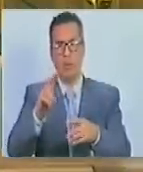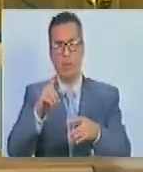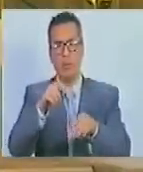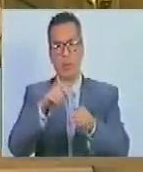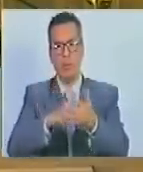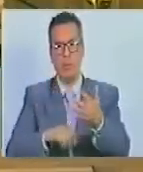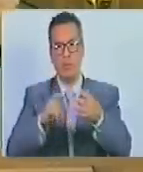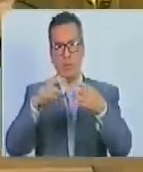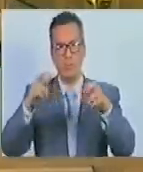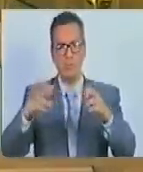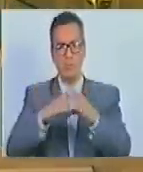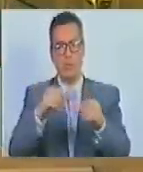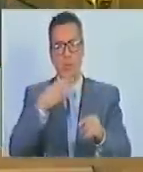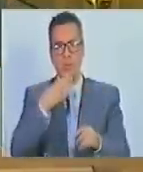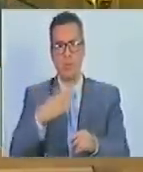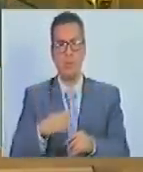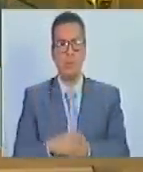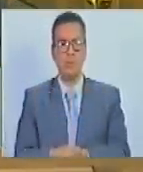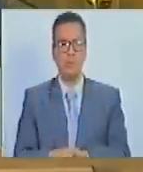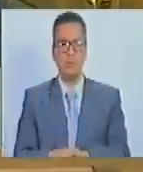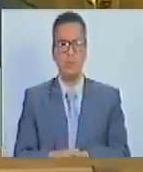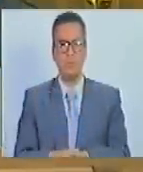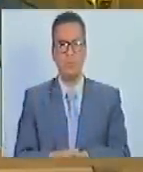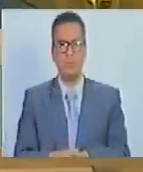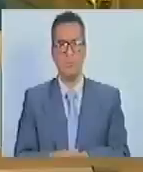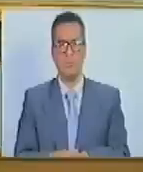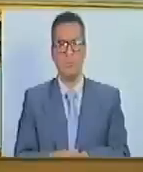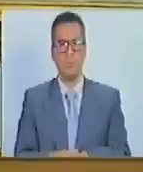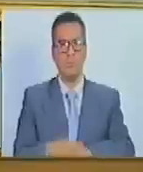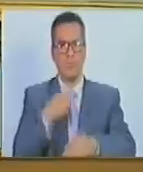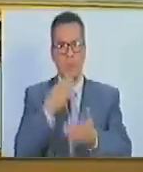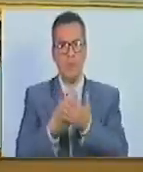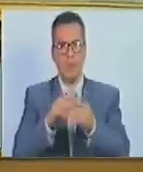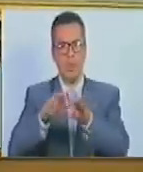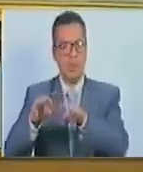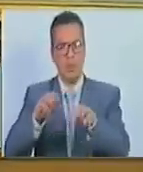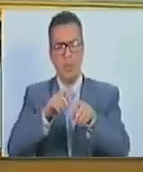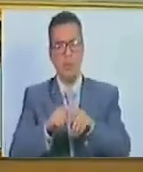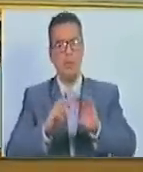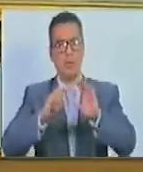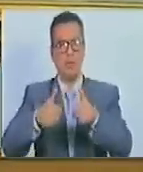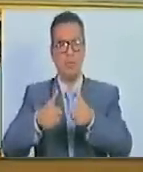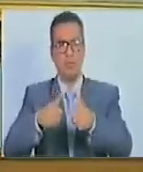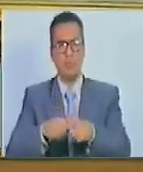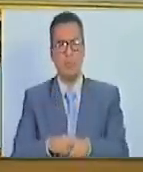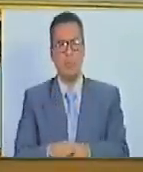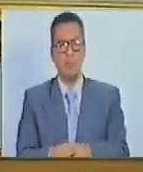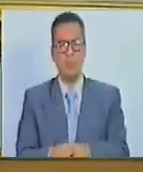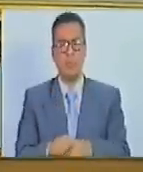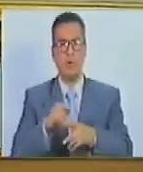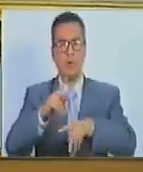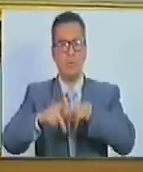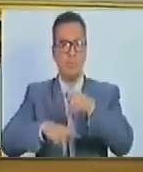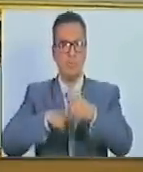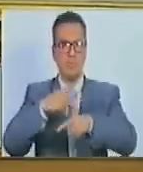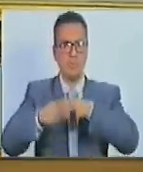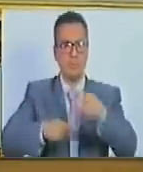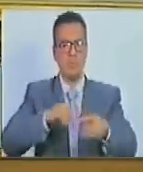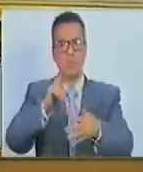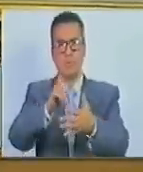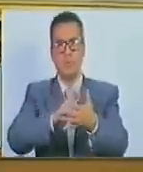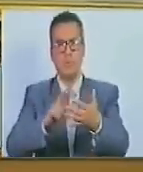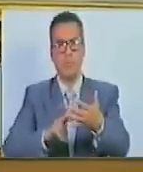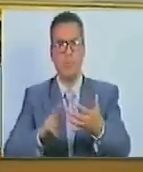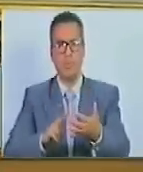precitado del informe esto sea o presidente bien gracias secretaria entonces sirve es iniciar el proceso de lectura